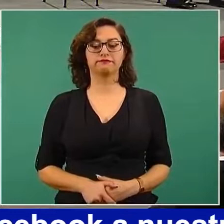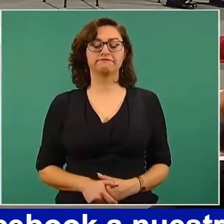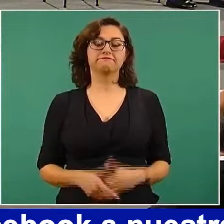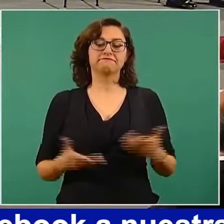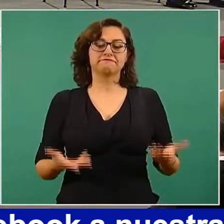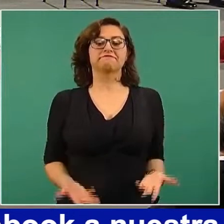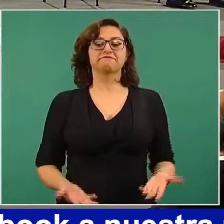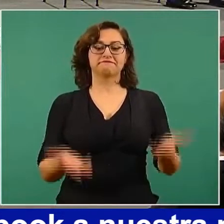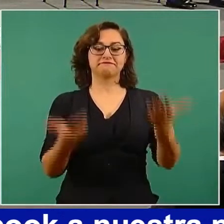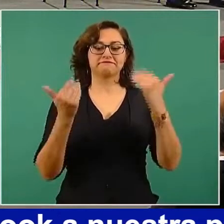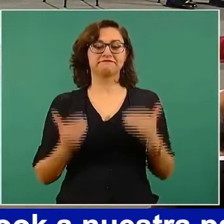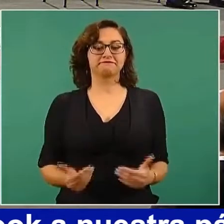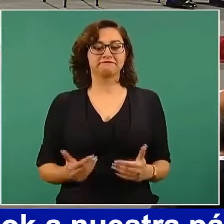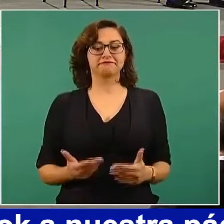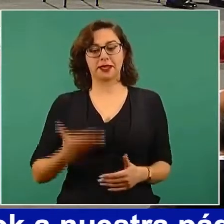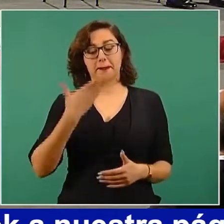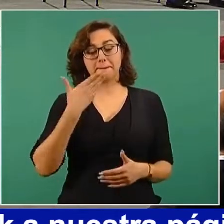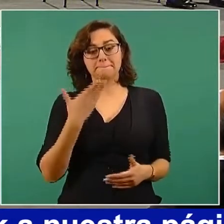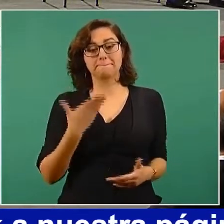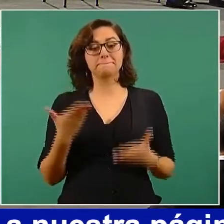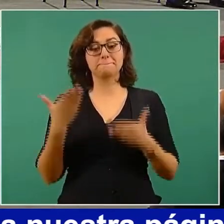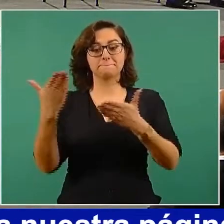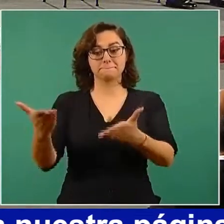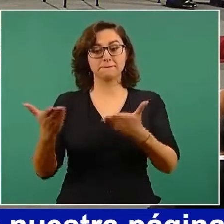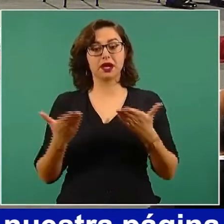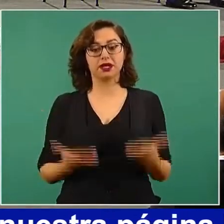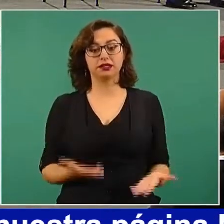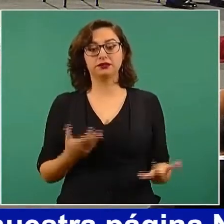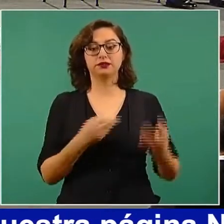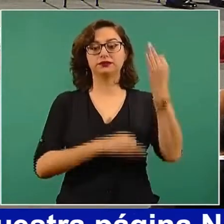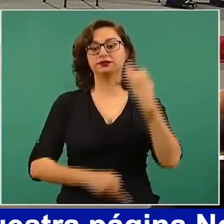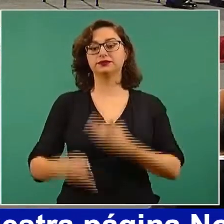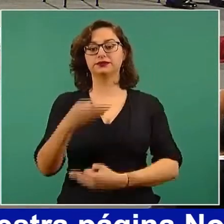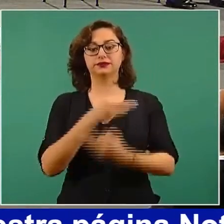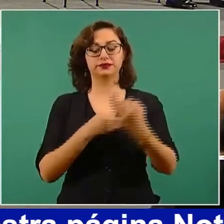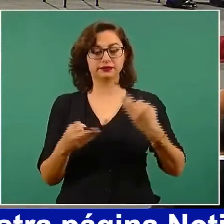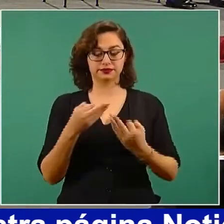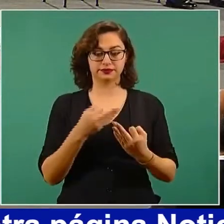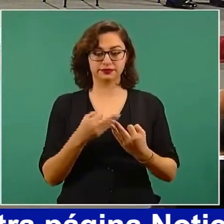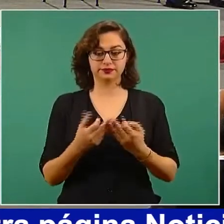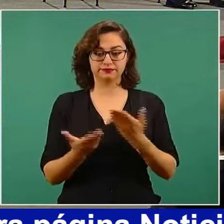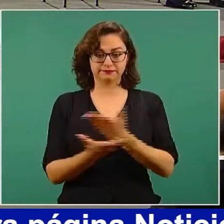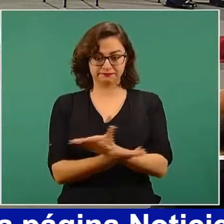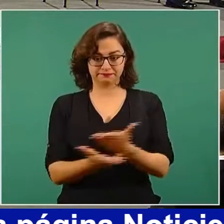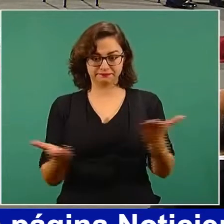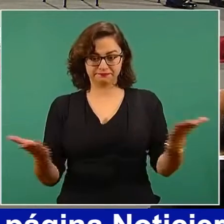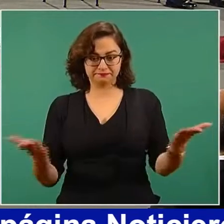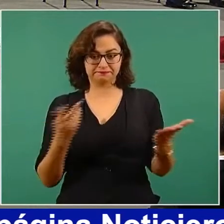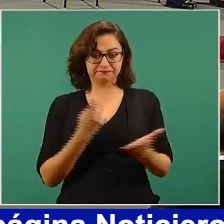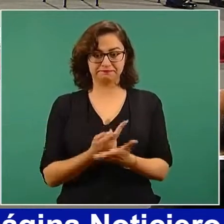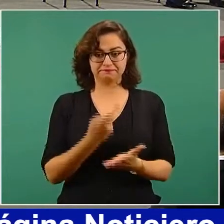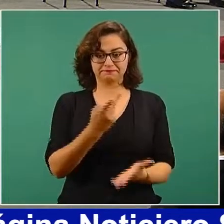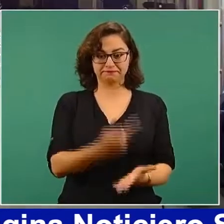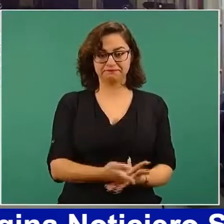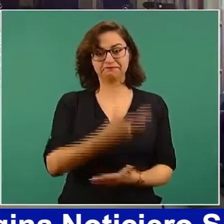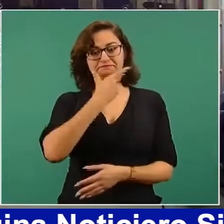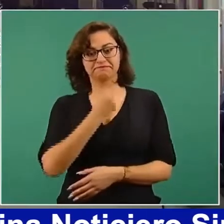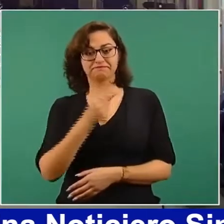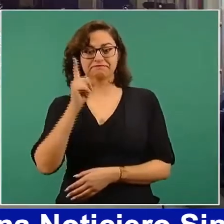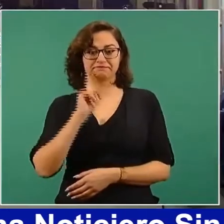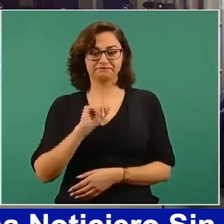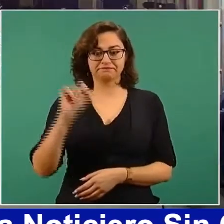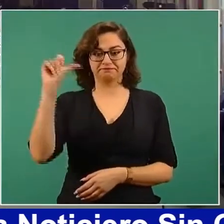a todos los premiados mujeres y hombres